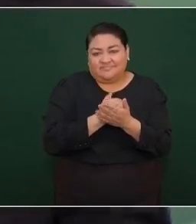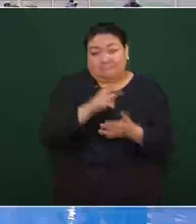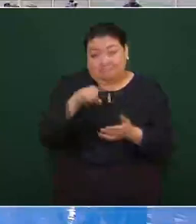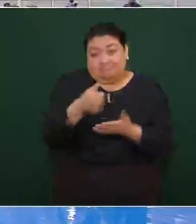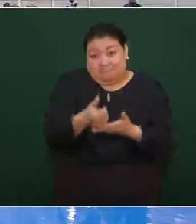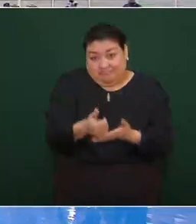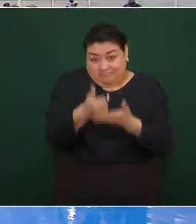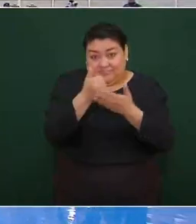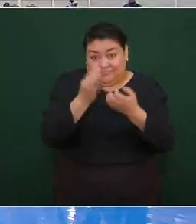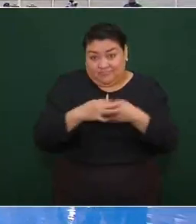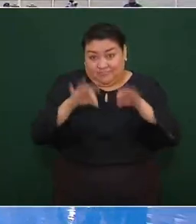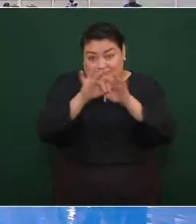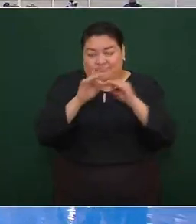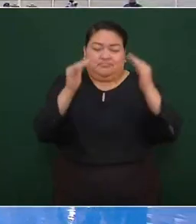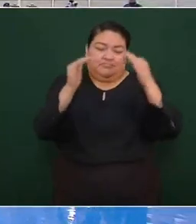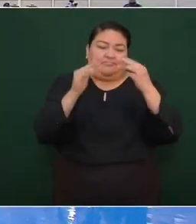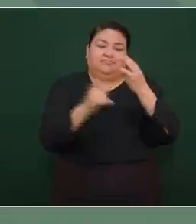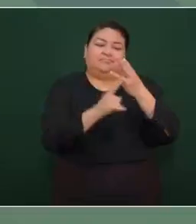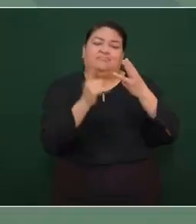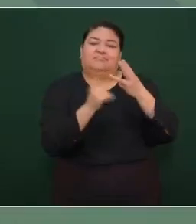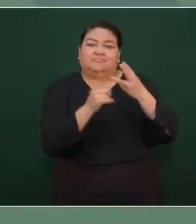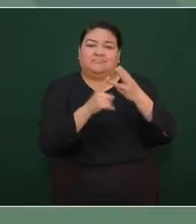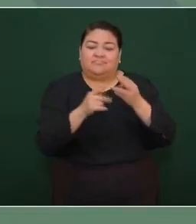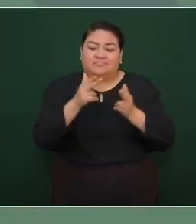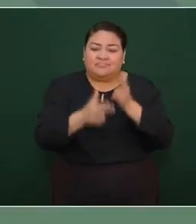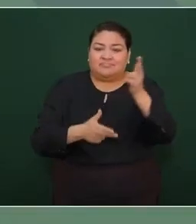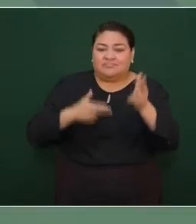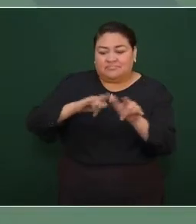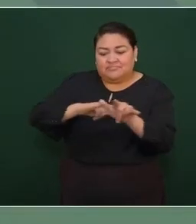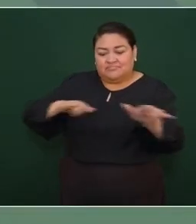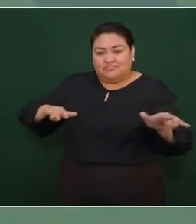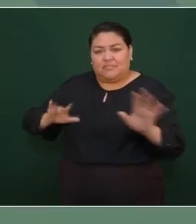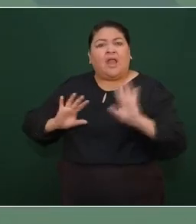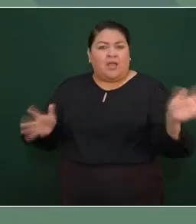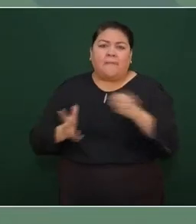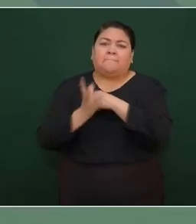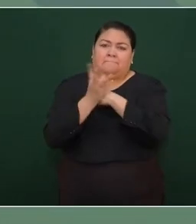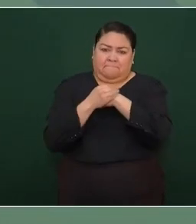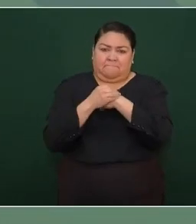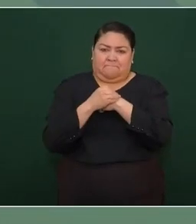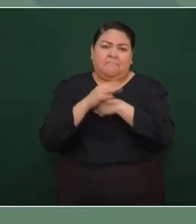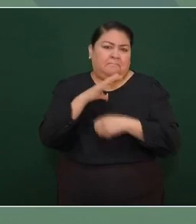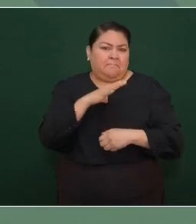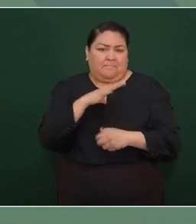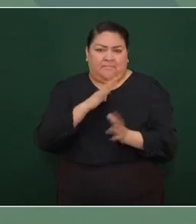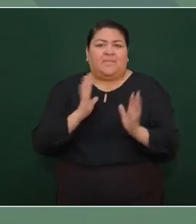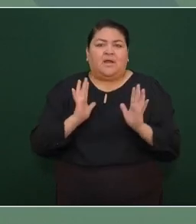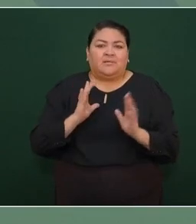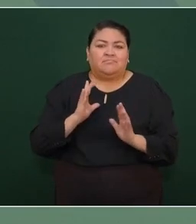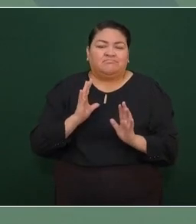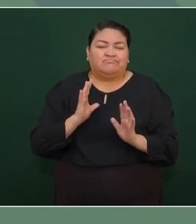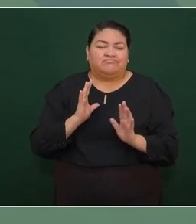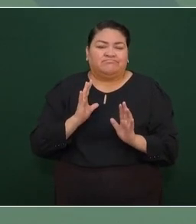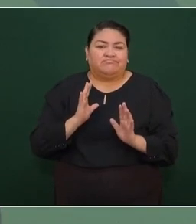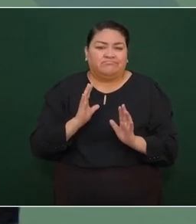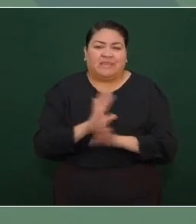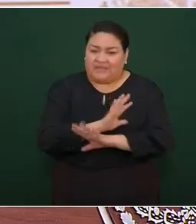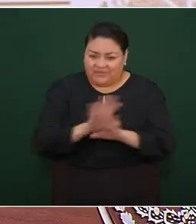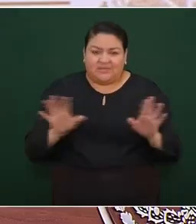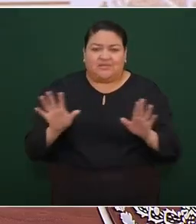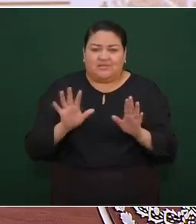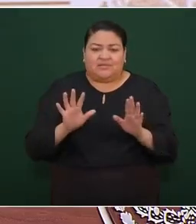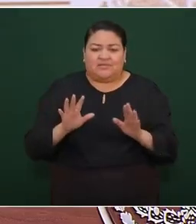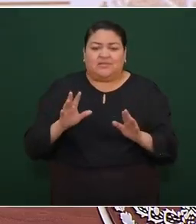factor importante tercero ya se tiene el derecho de vía o sea ya